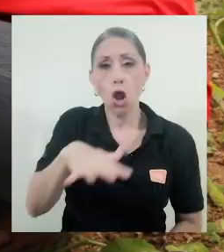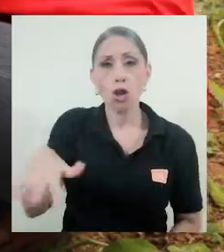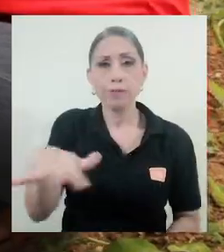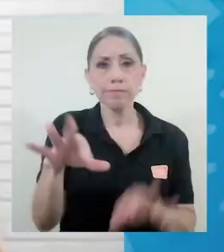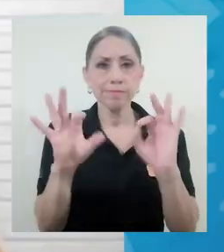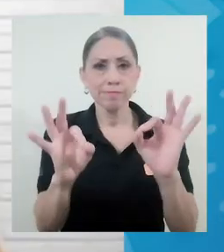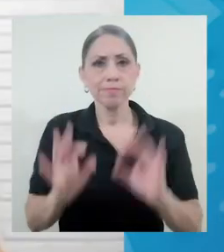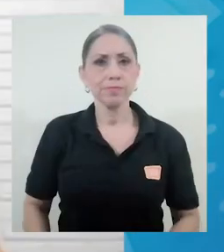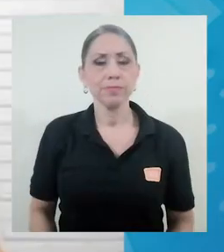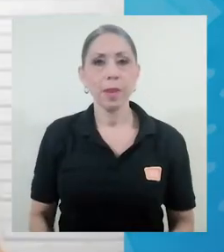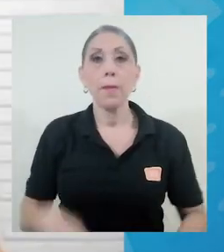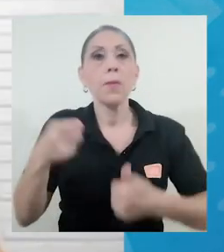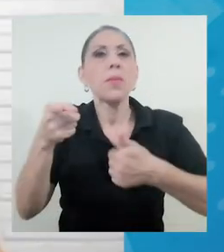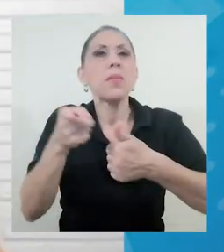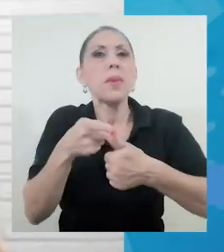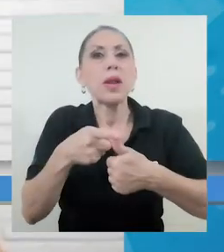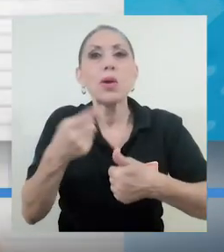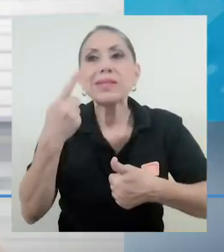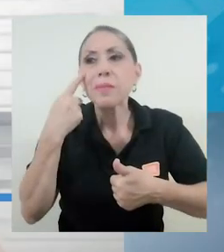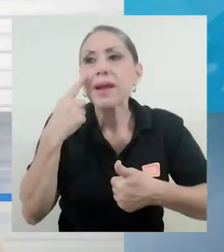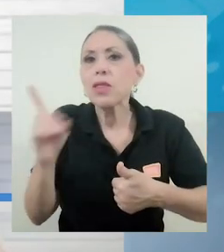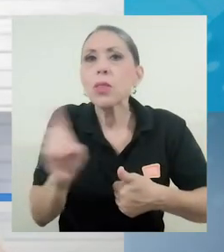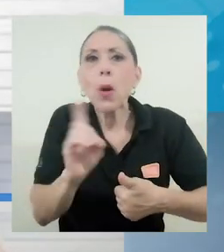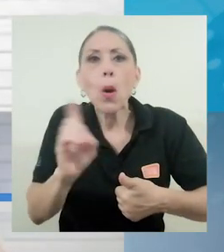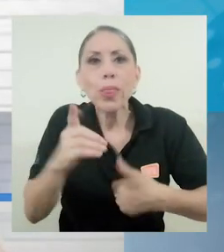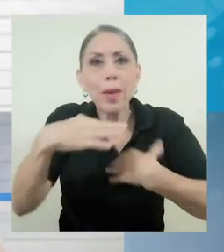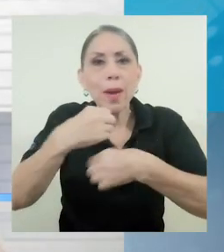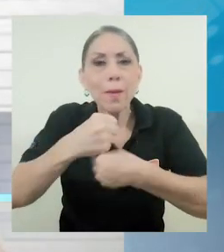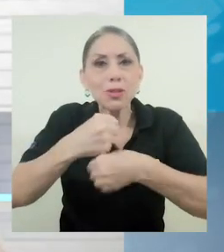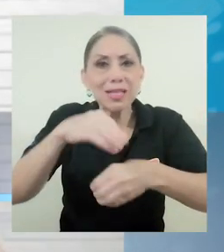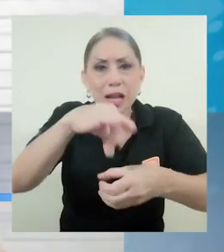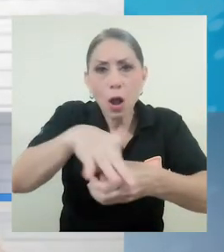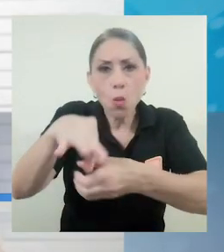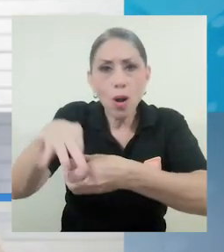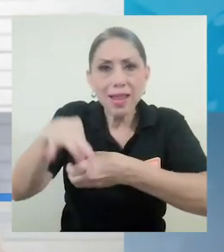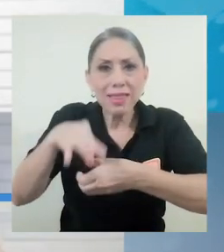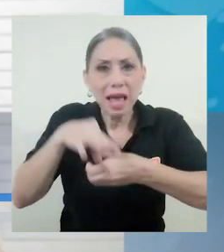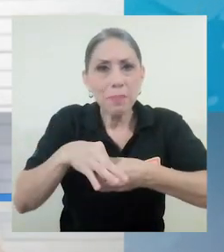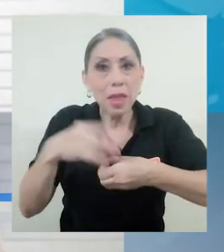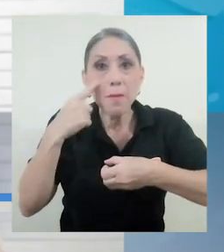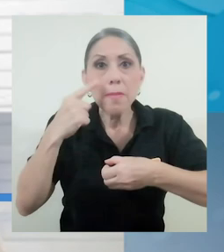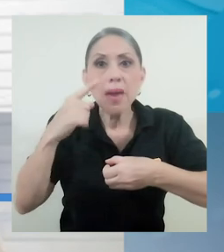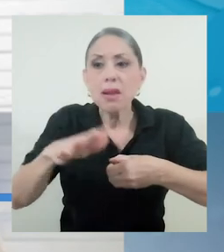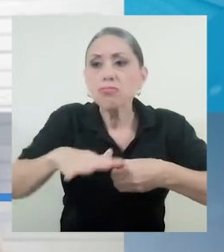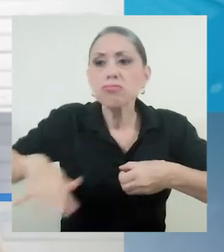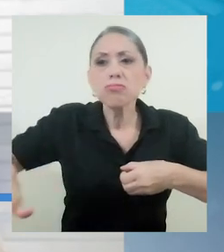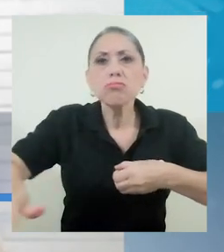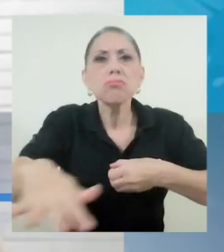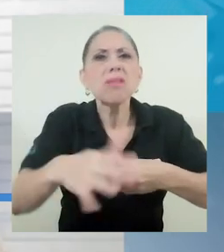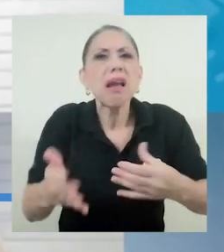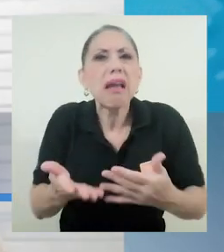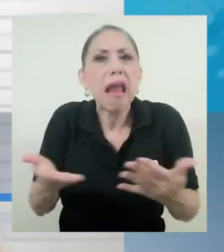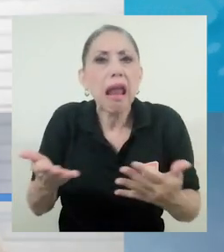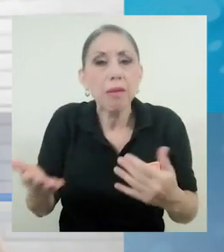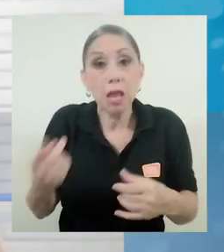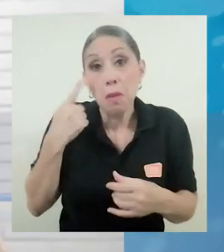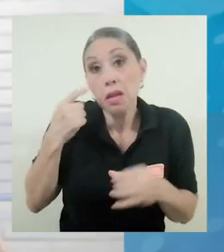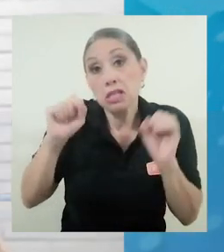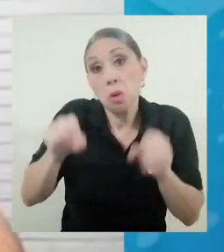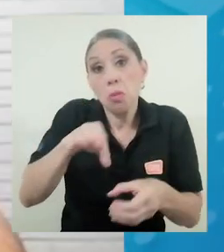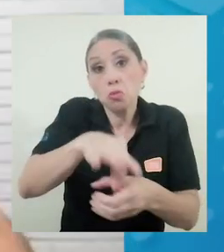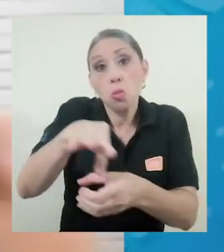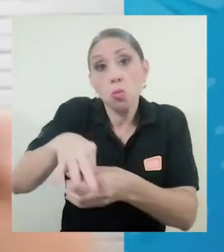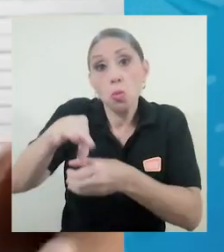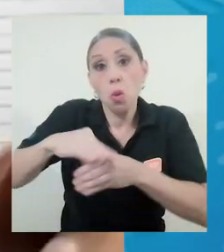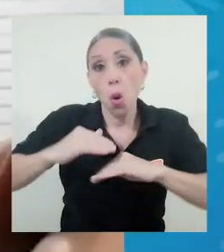sol. El primer paso sería ver dónde vamos a poner la huerta, ver qué disponibilidad tenemos de espacio, ver si